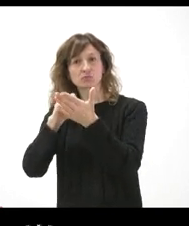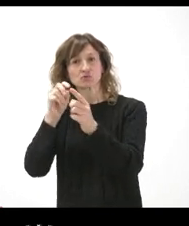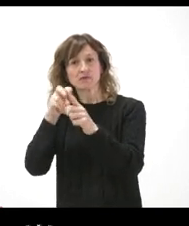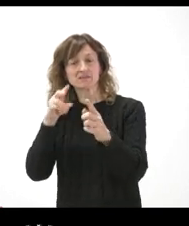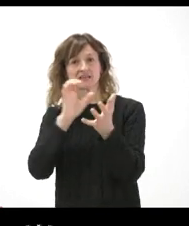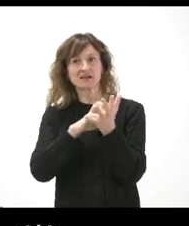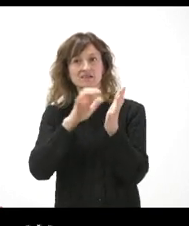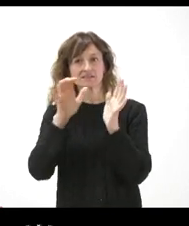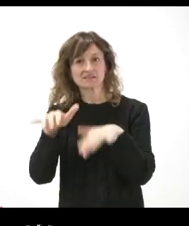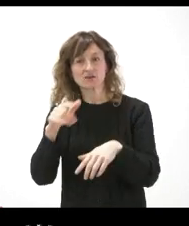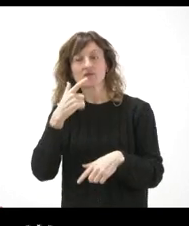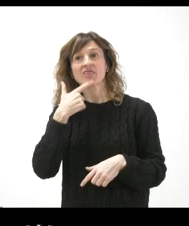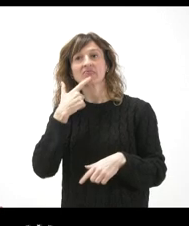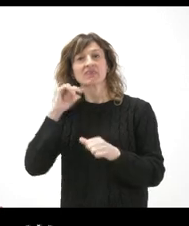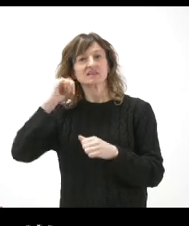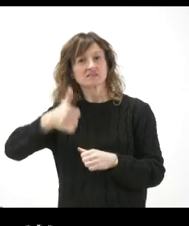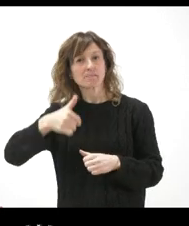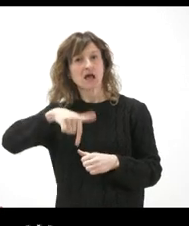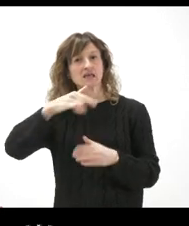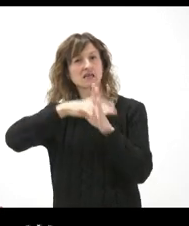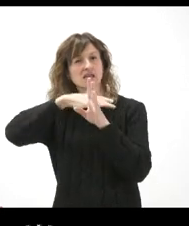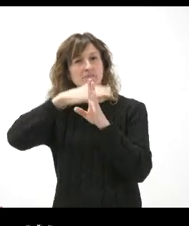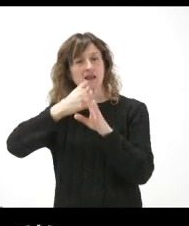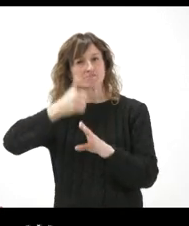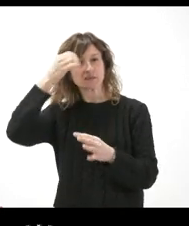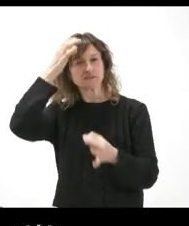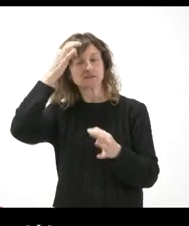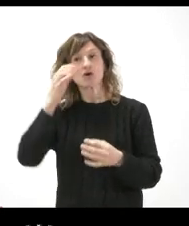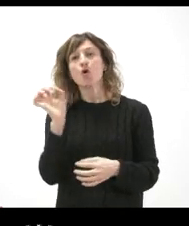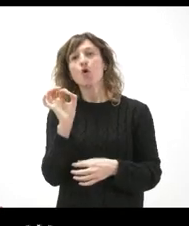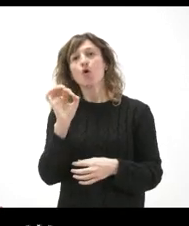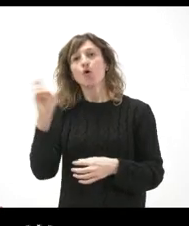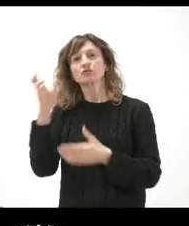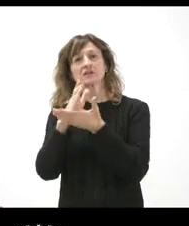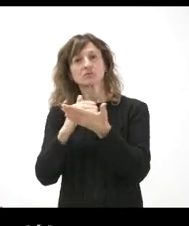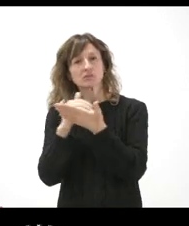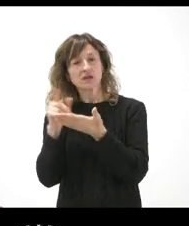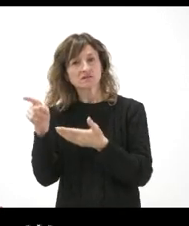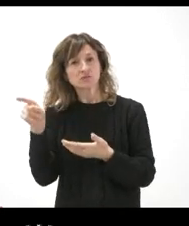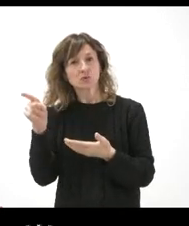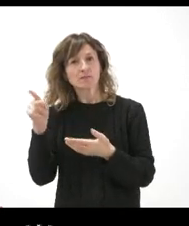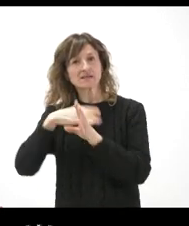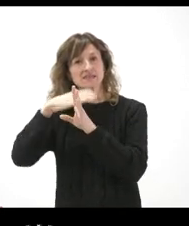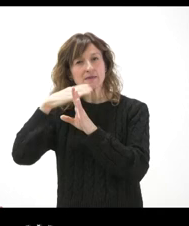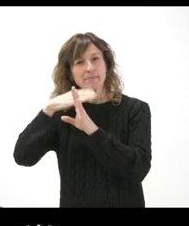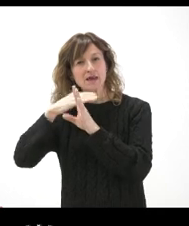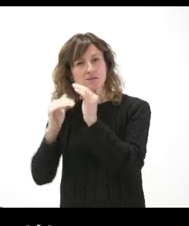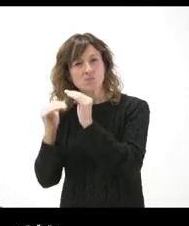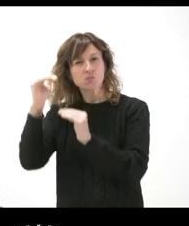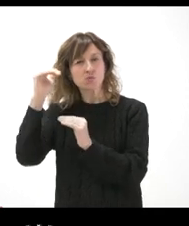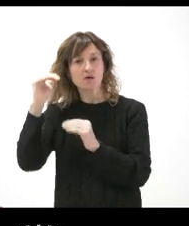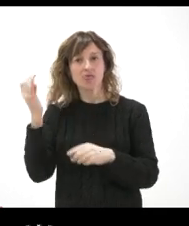y León, que siempre ha planteado que en Castilla y León era un poco más exigente, o si van a ser las otras comunidades autónomas las que van a tener que elevar el nivel,